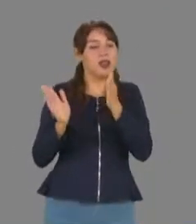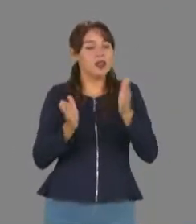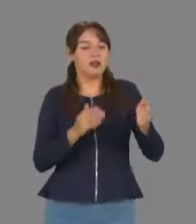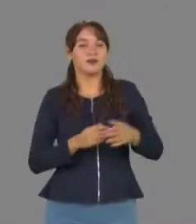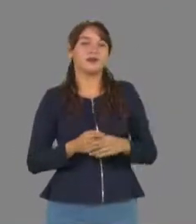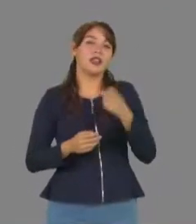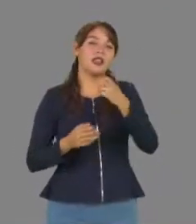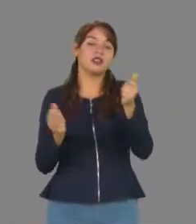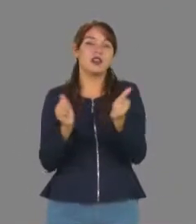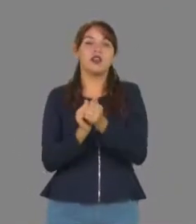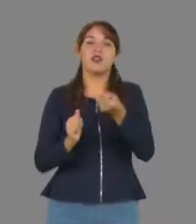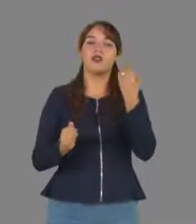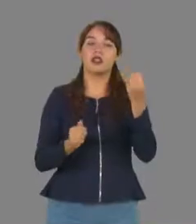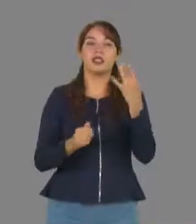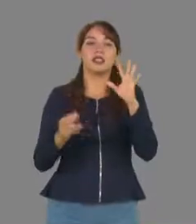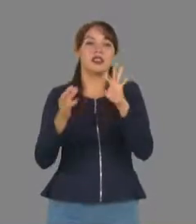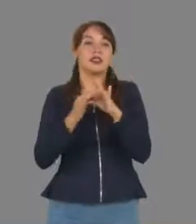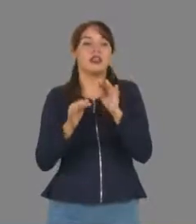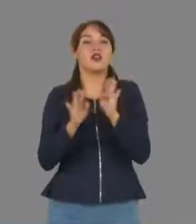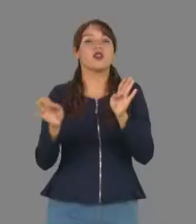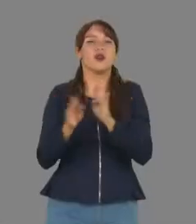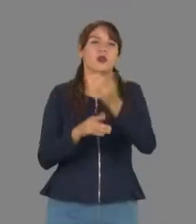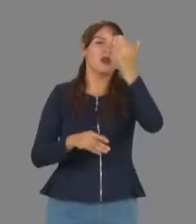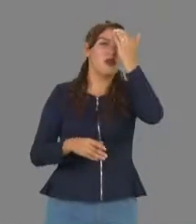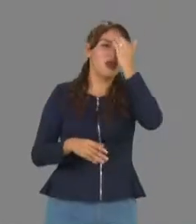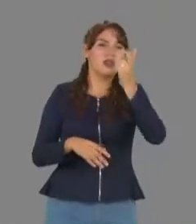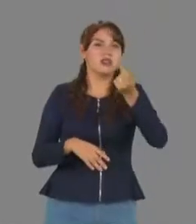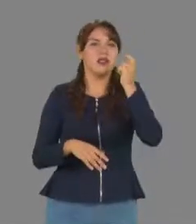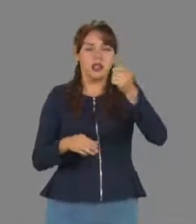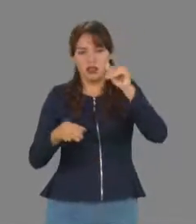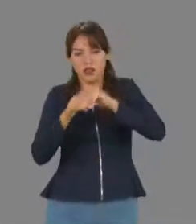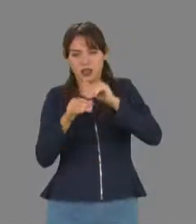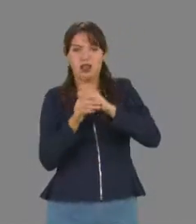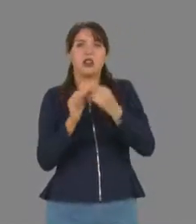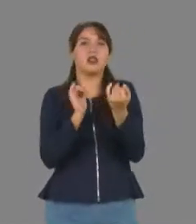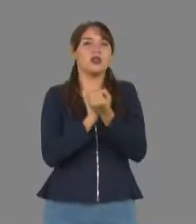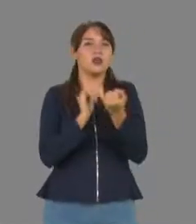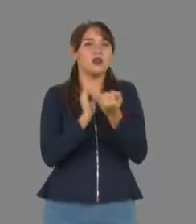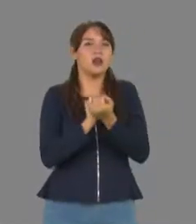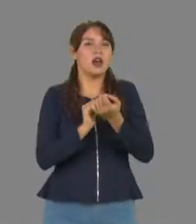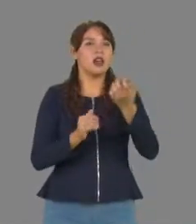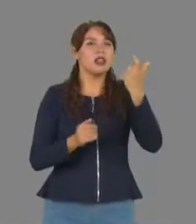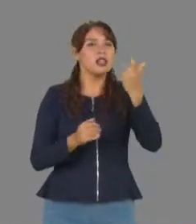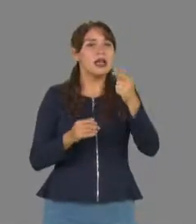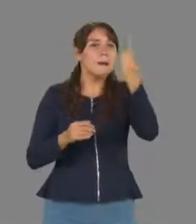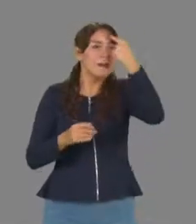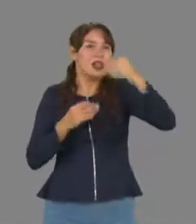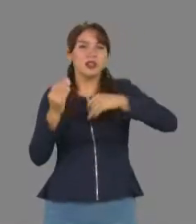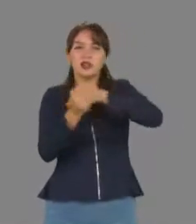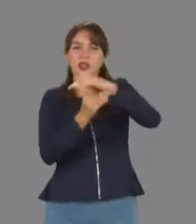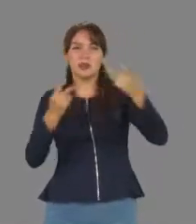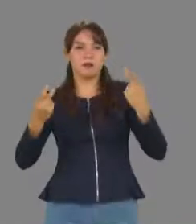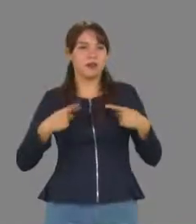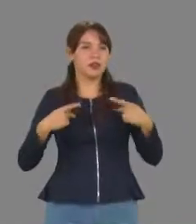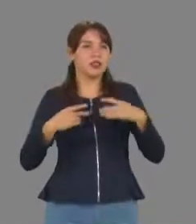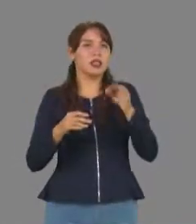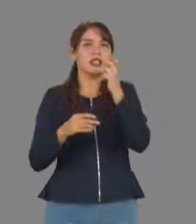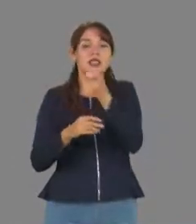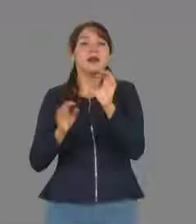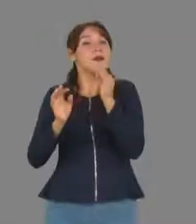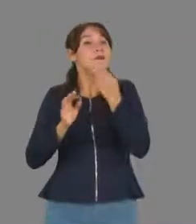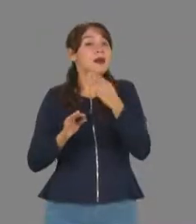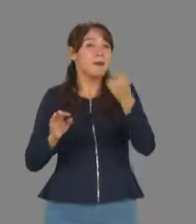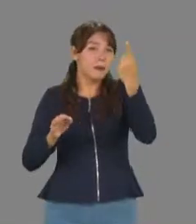En la conferencia, se detalló que el conocimiento del dinero y del ahorro debe ser básico para todo ciudadano, porque una sociedad bien informada sobre estos temas